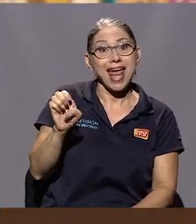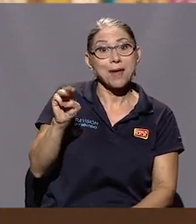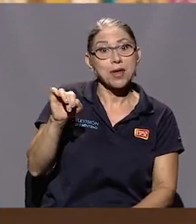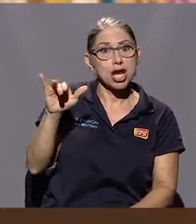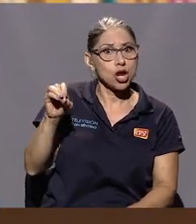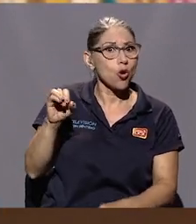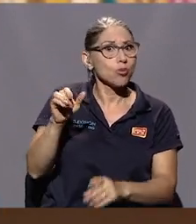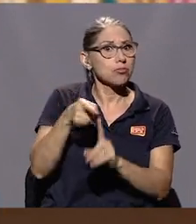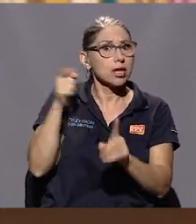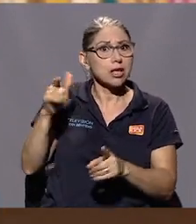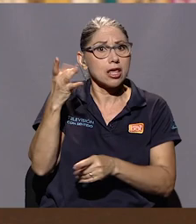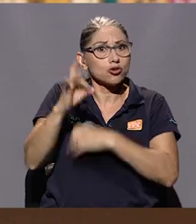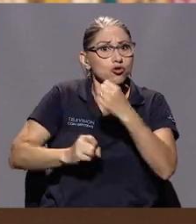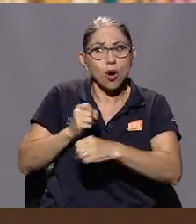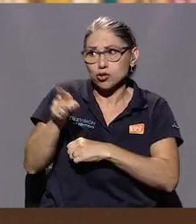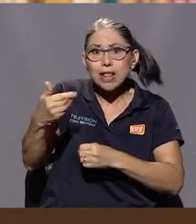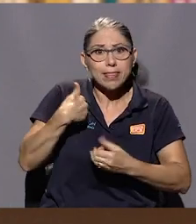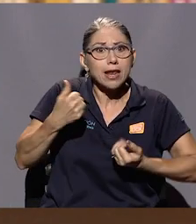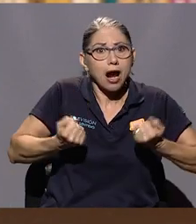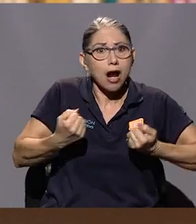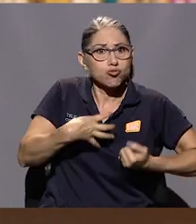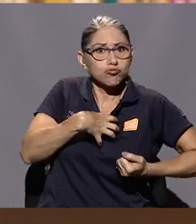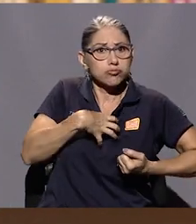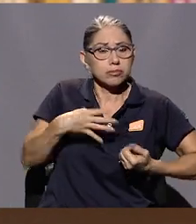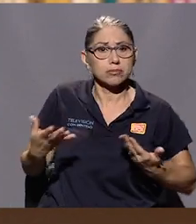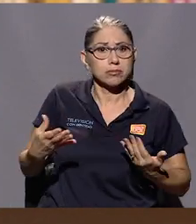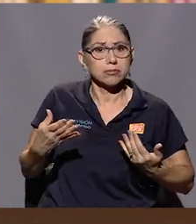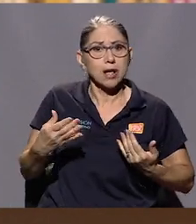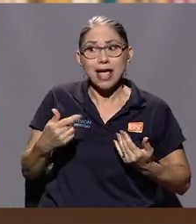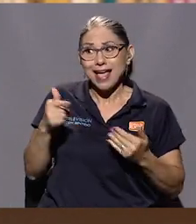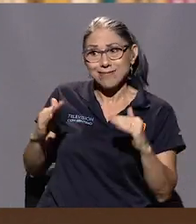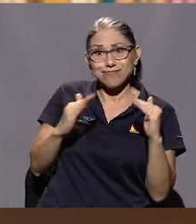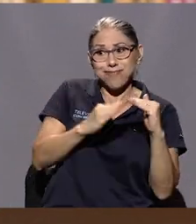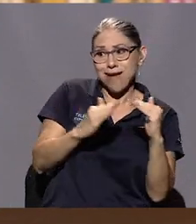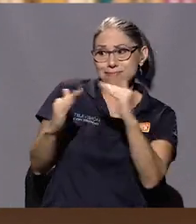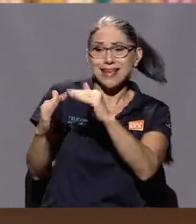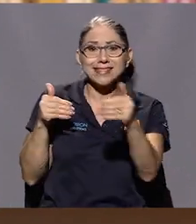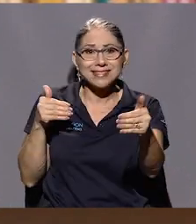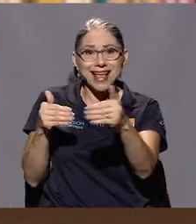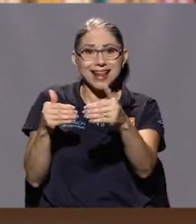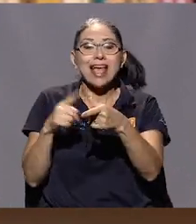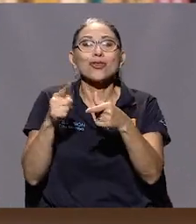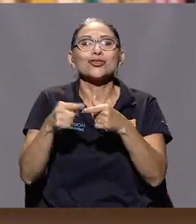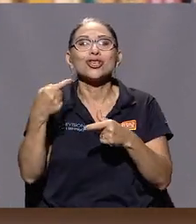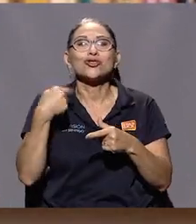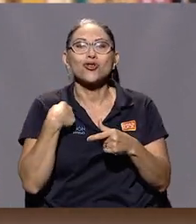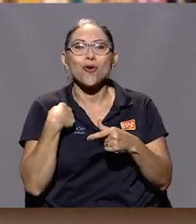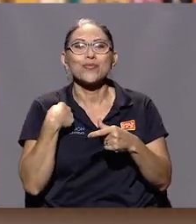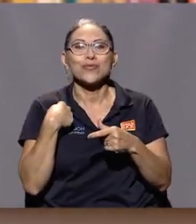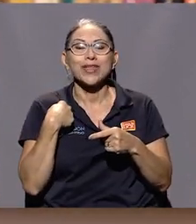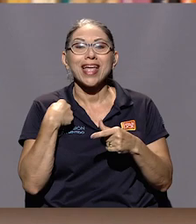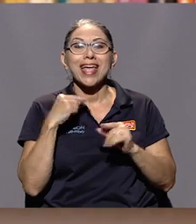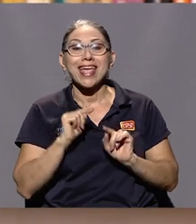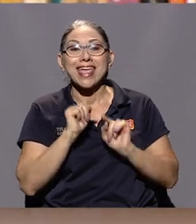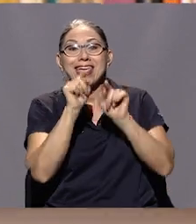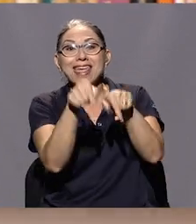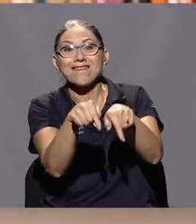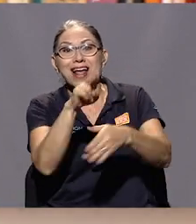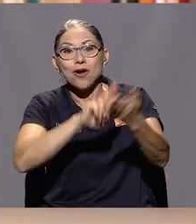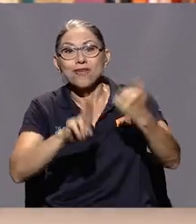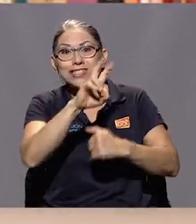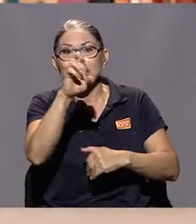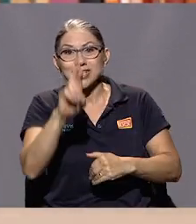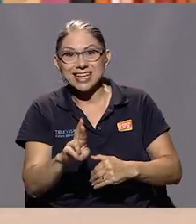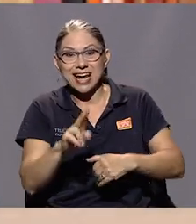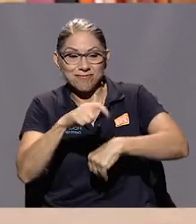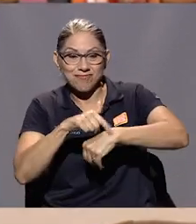carro desde que tenía 18 años. Entonces, como seguíamos viviendo a los 50 metros, yo me iba para la Universidad de Costa Rica a las 7 de la